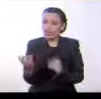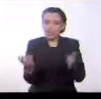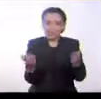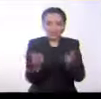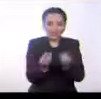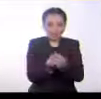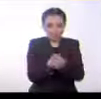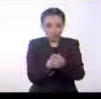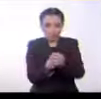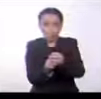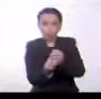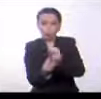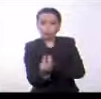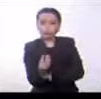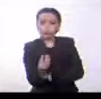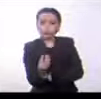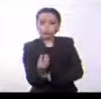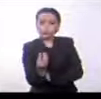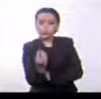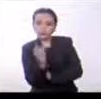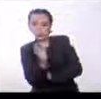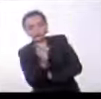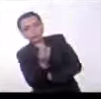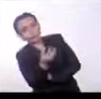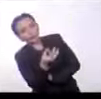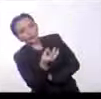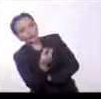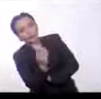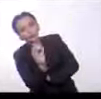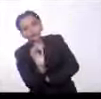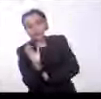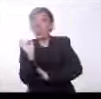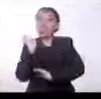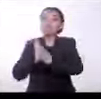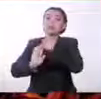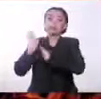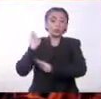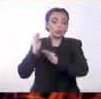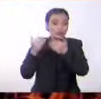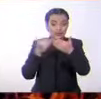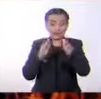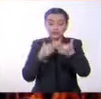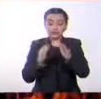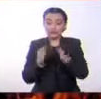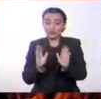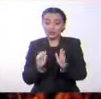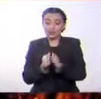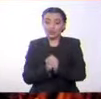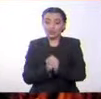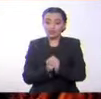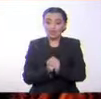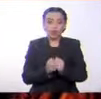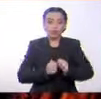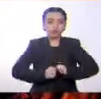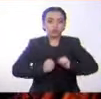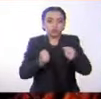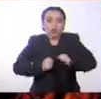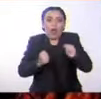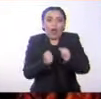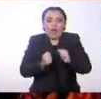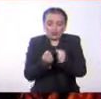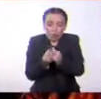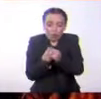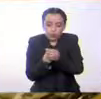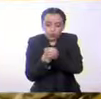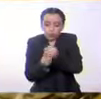También los huevos aparecen en muchas fábulas y cuentos, como el de la gallina de los huevos de oro. Además,